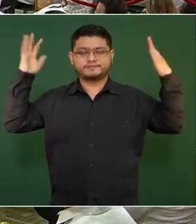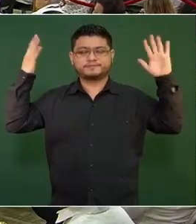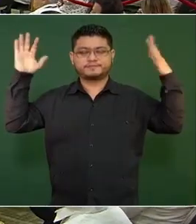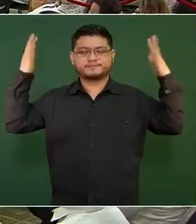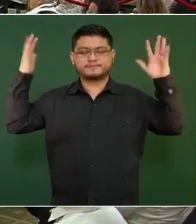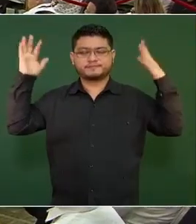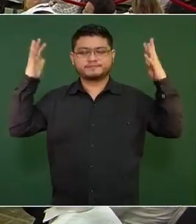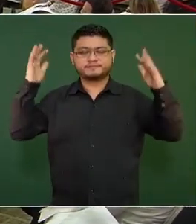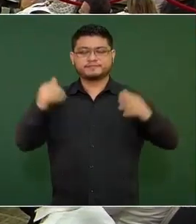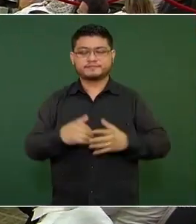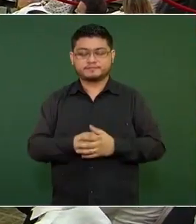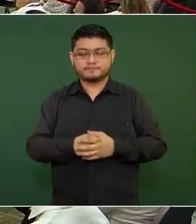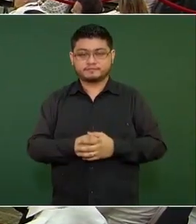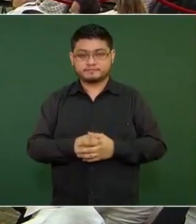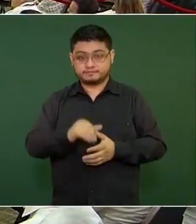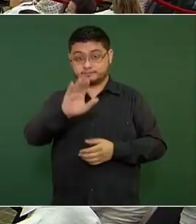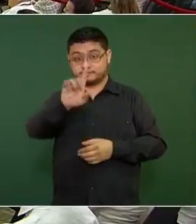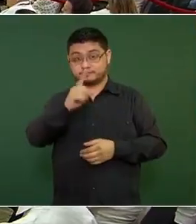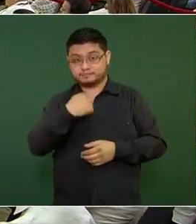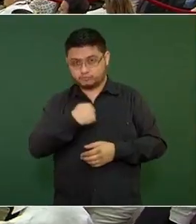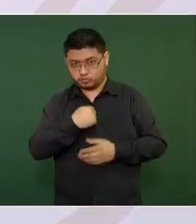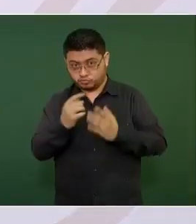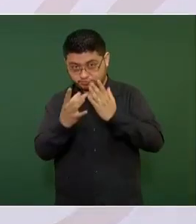Les voy a comentar algo.